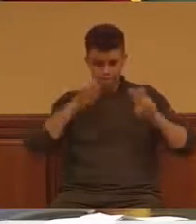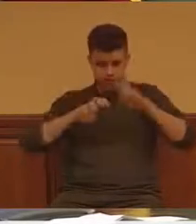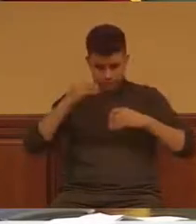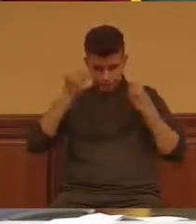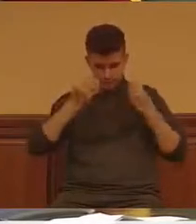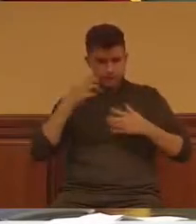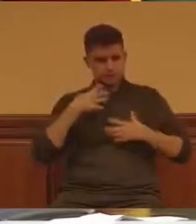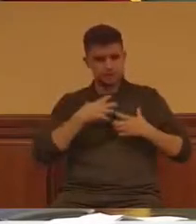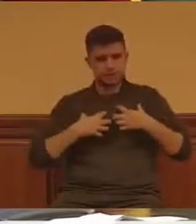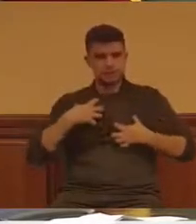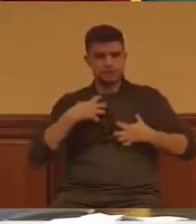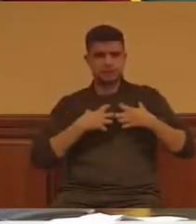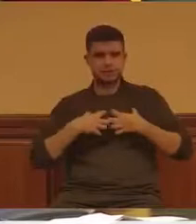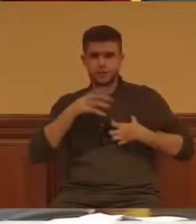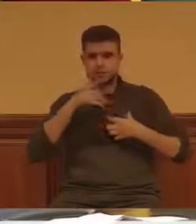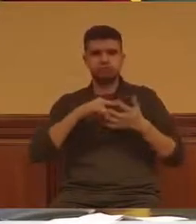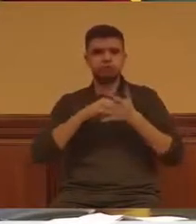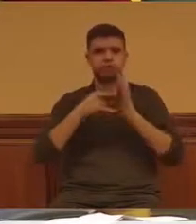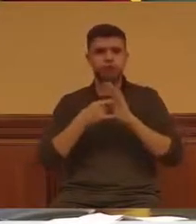instituciones democráticas,